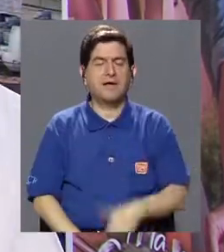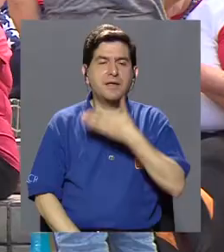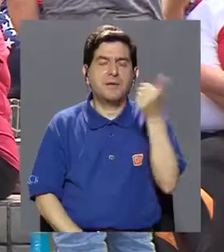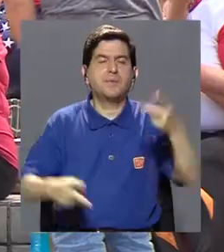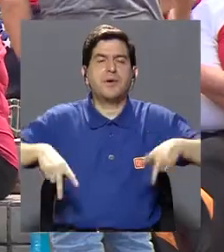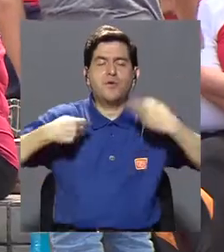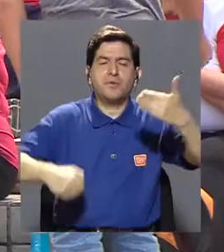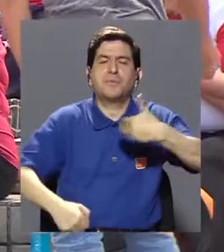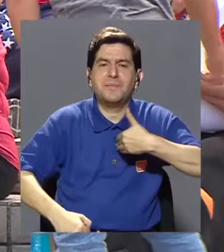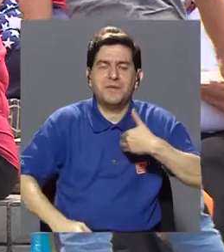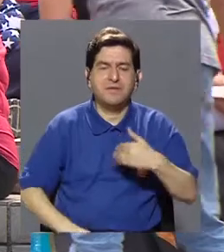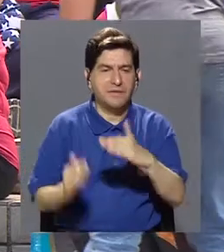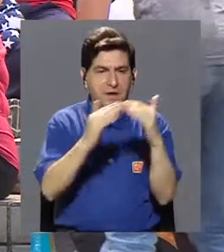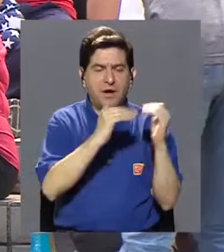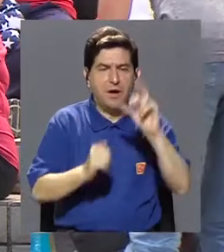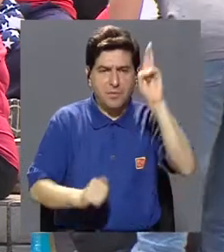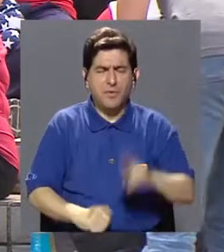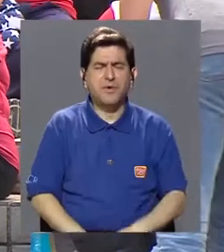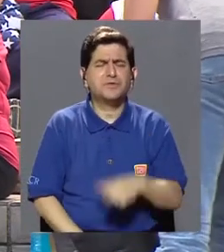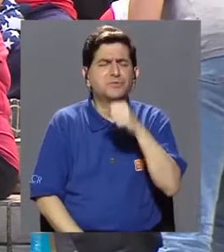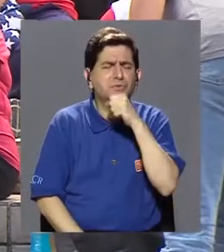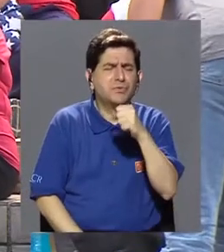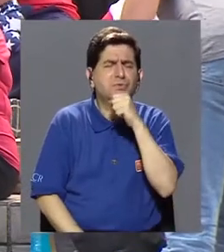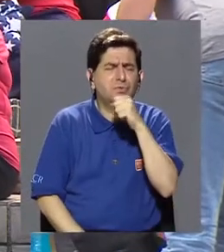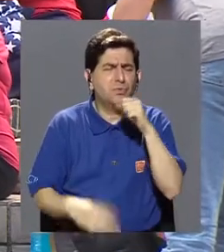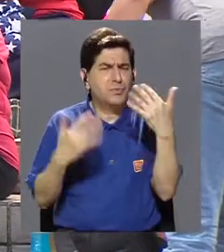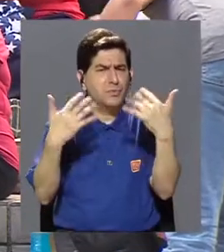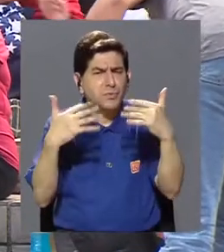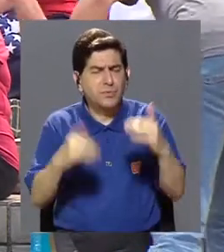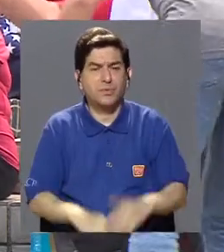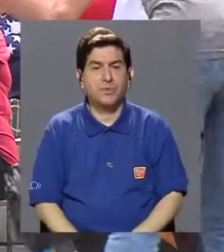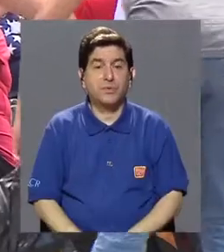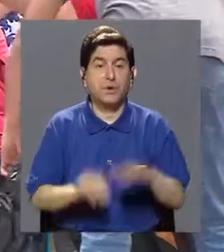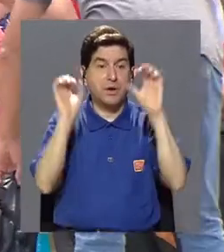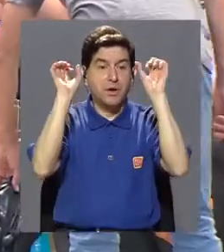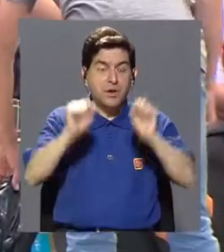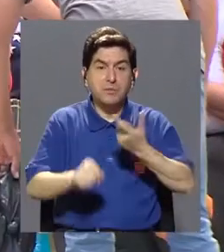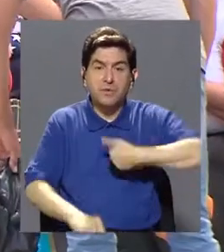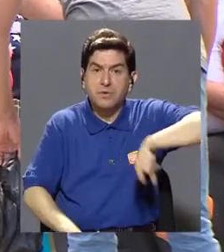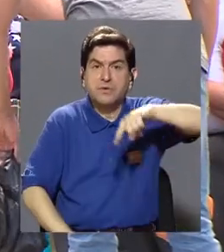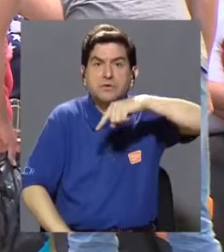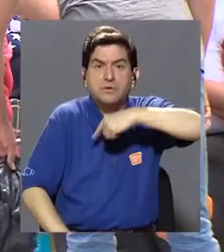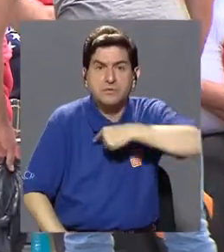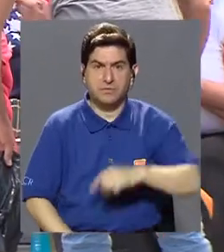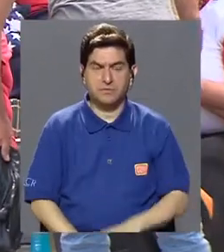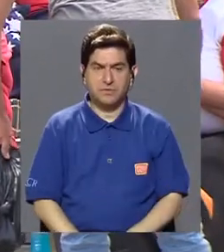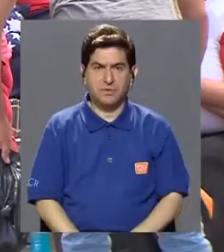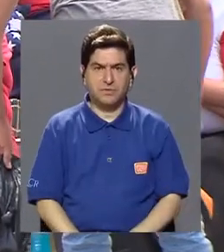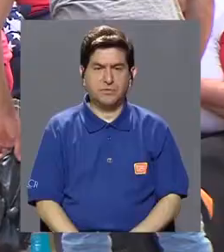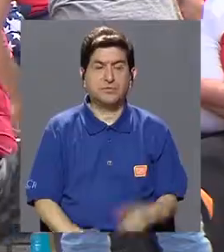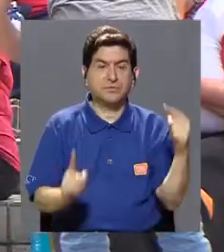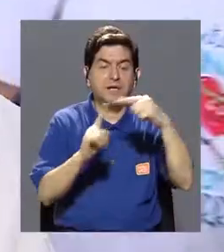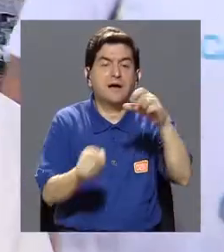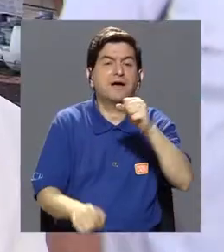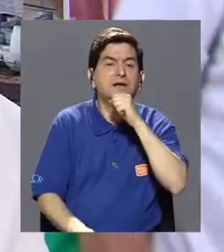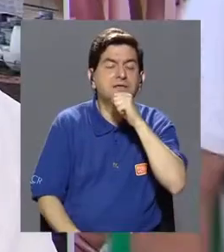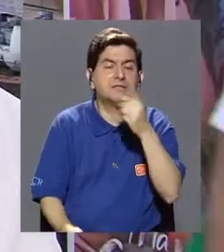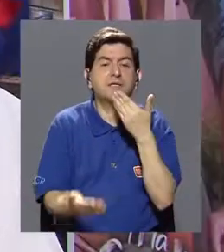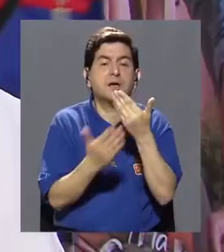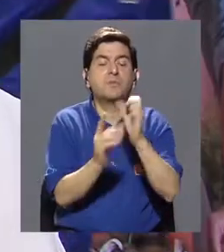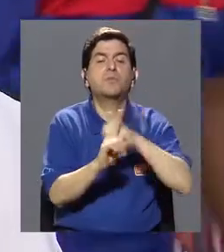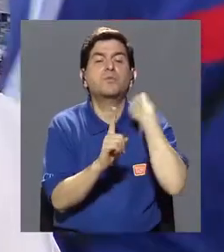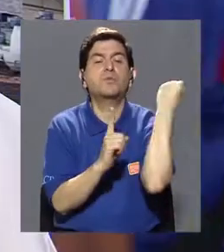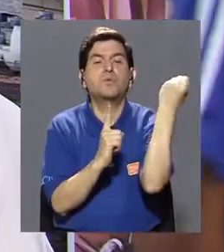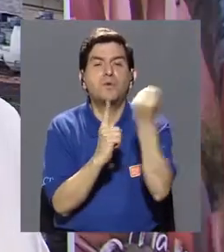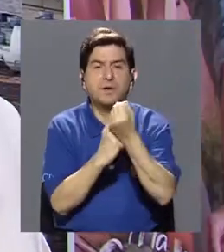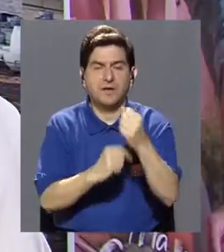mejor. La población costarricense está envejeciendo mucho y para poder lograr que llegara viejo en buenas